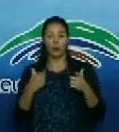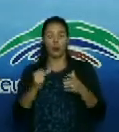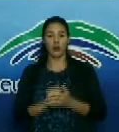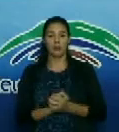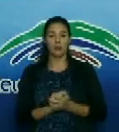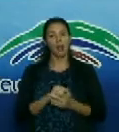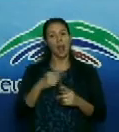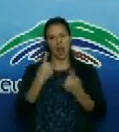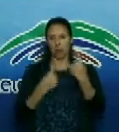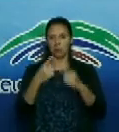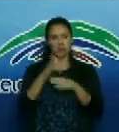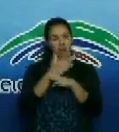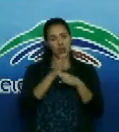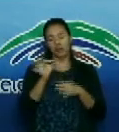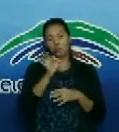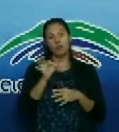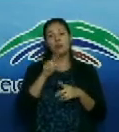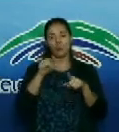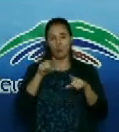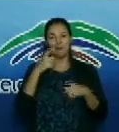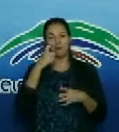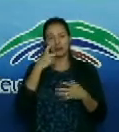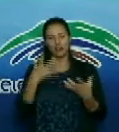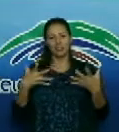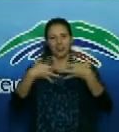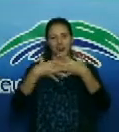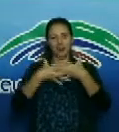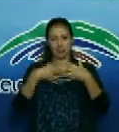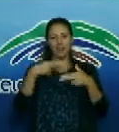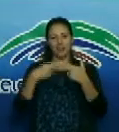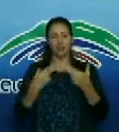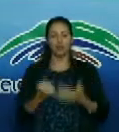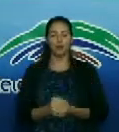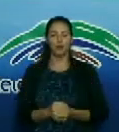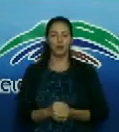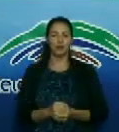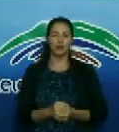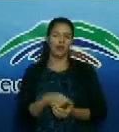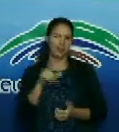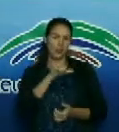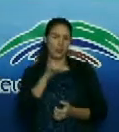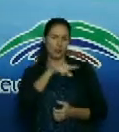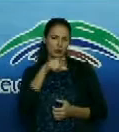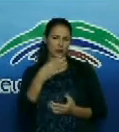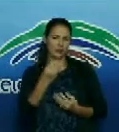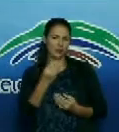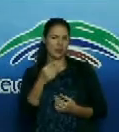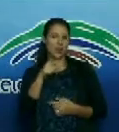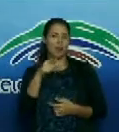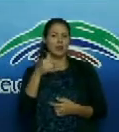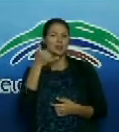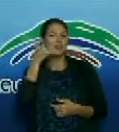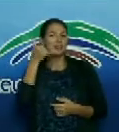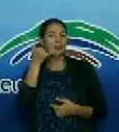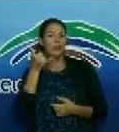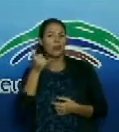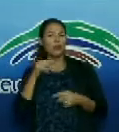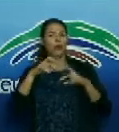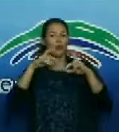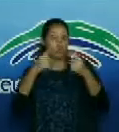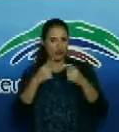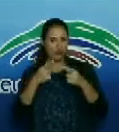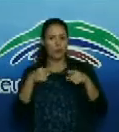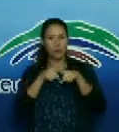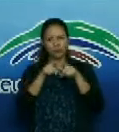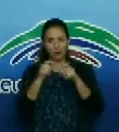de diferentes municipios pero realmente valió la pena y usted me decía que también se estaban llamando en estos días decía vamos de nuevo cuando nos toque vamos a ir juntos